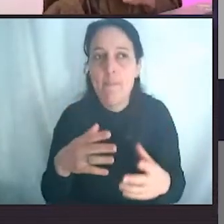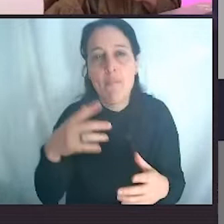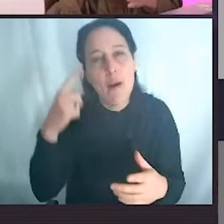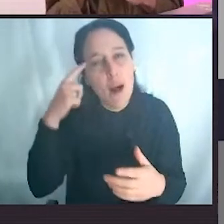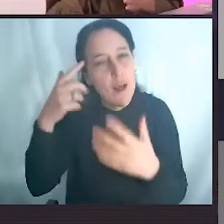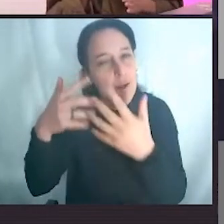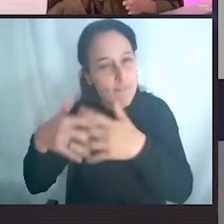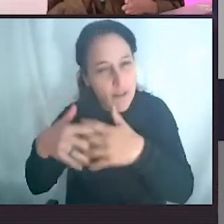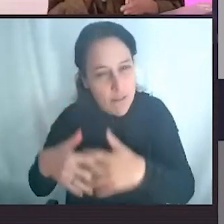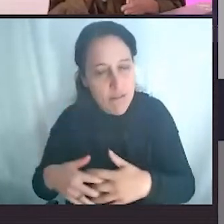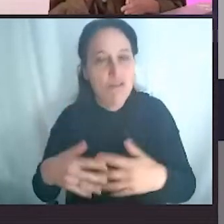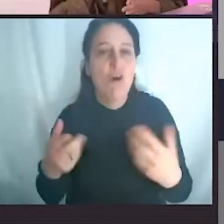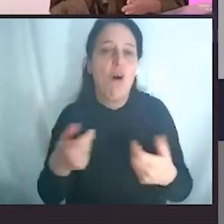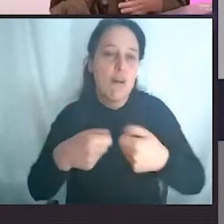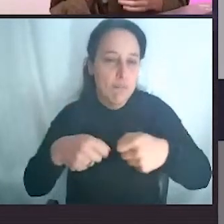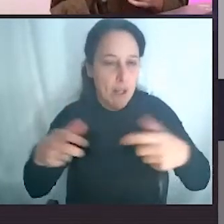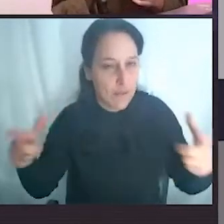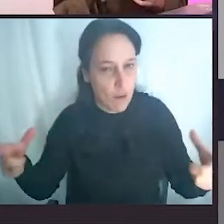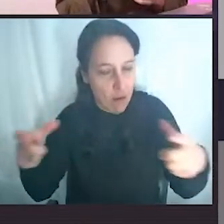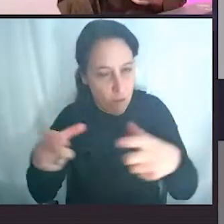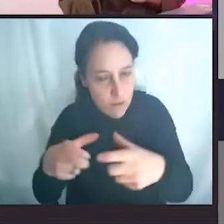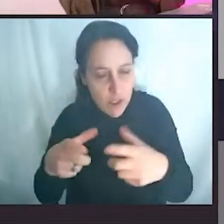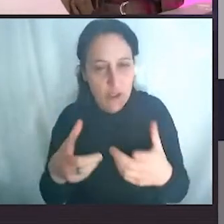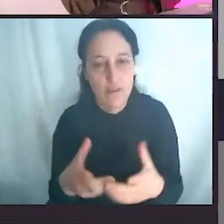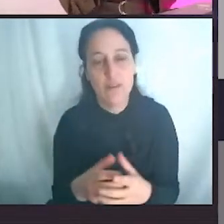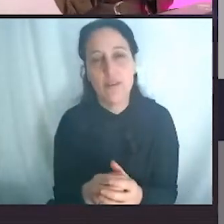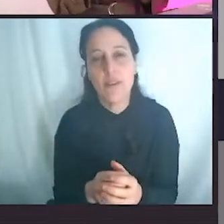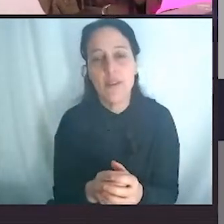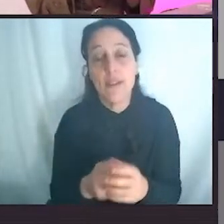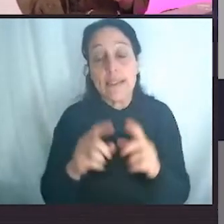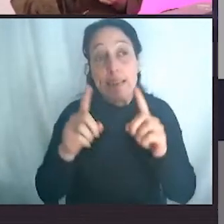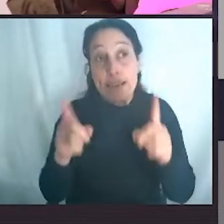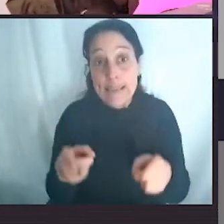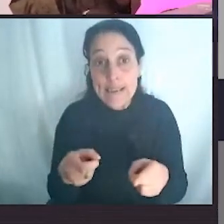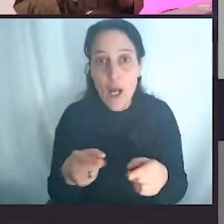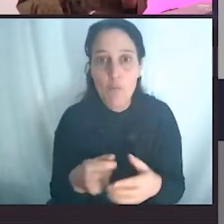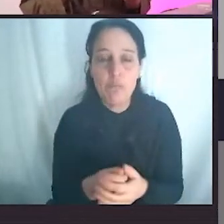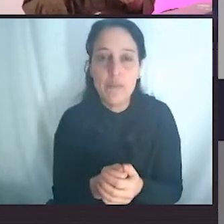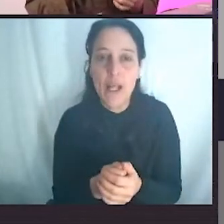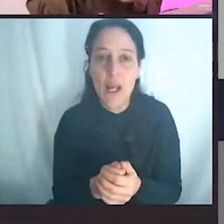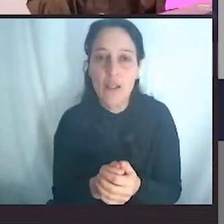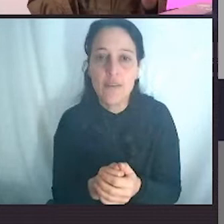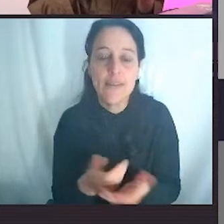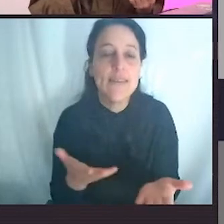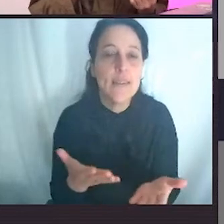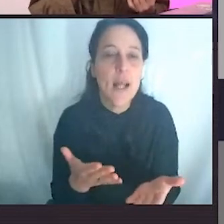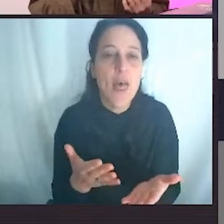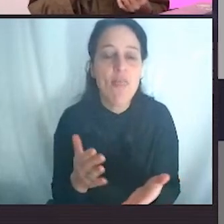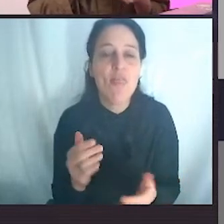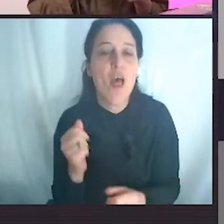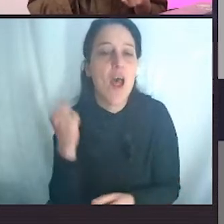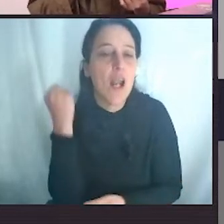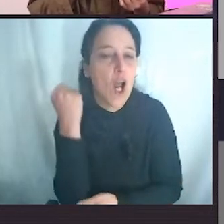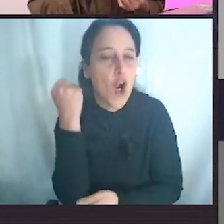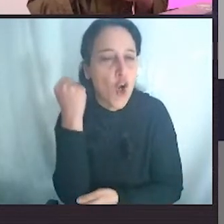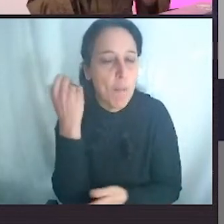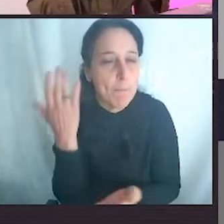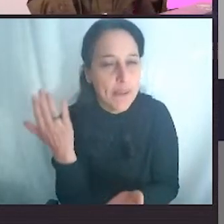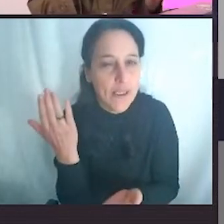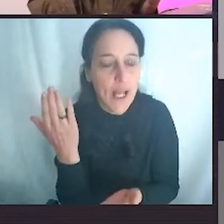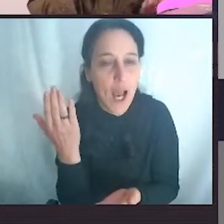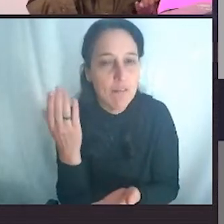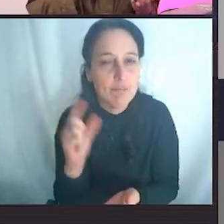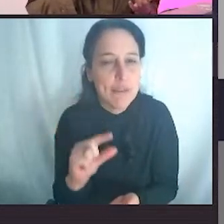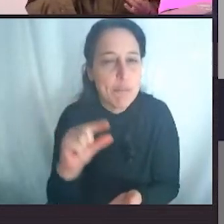limitar cómo se usa este material. Y también desde el sector financiero, hace varios años ya, que es una tendencia, las inversiones que